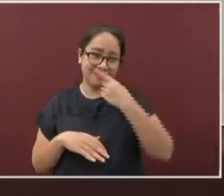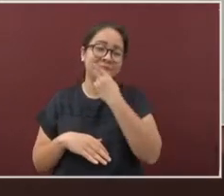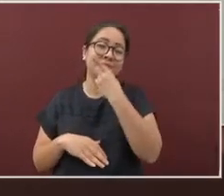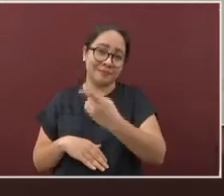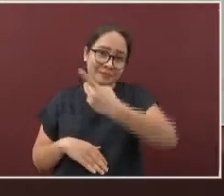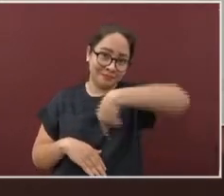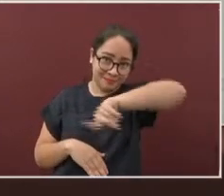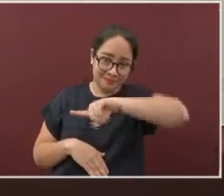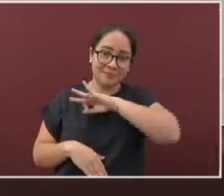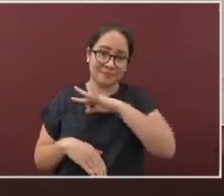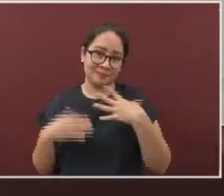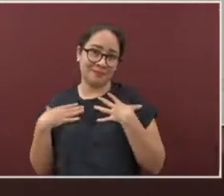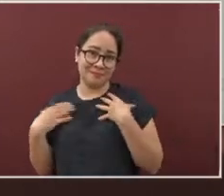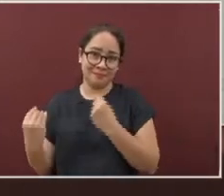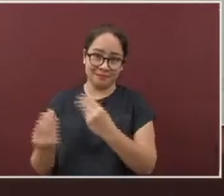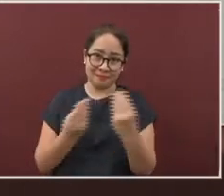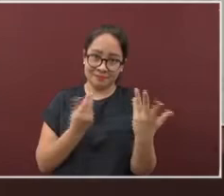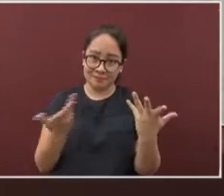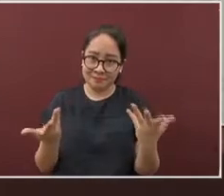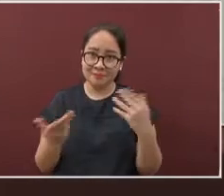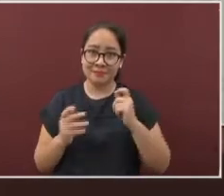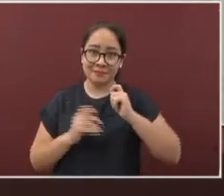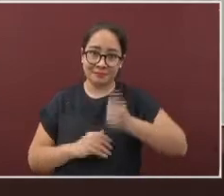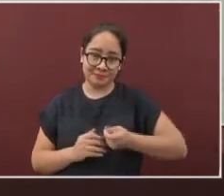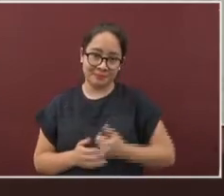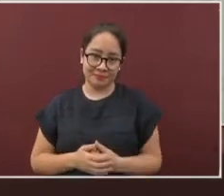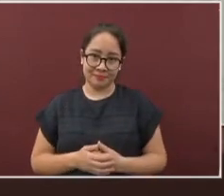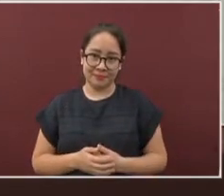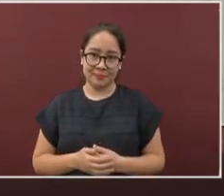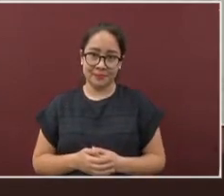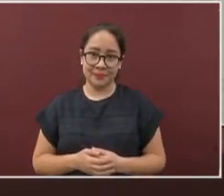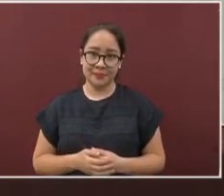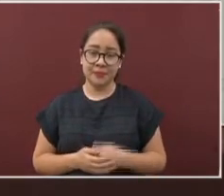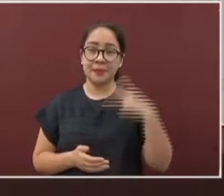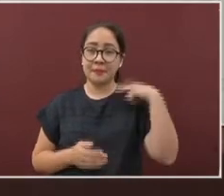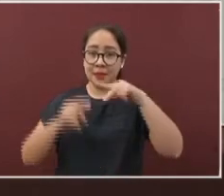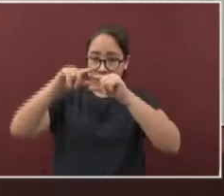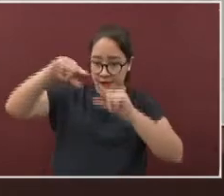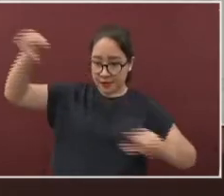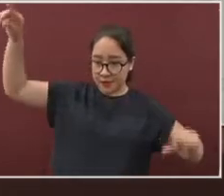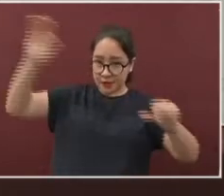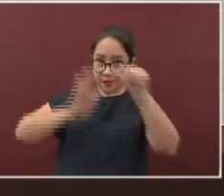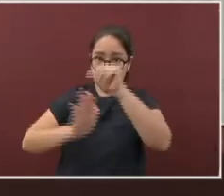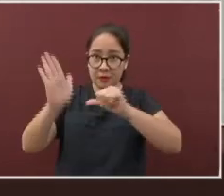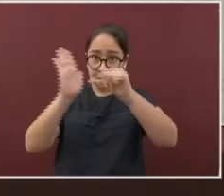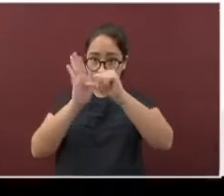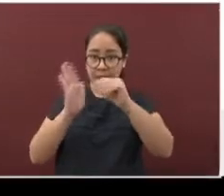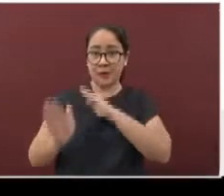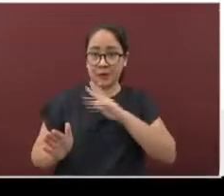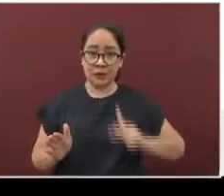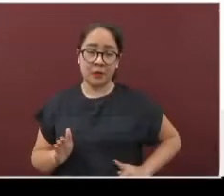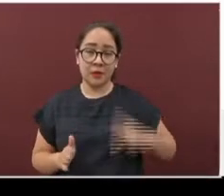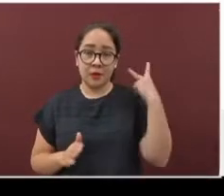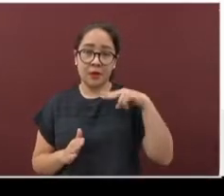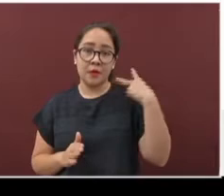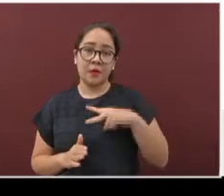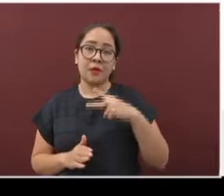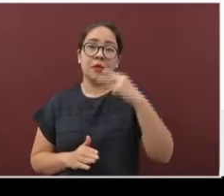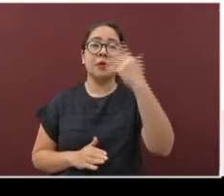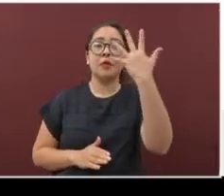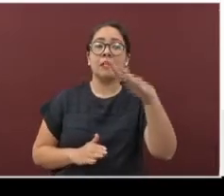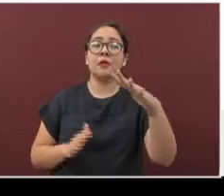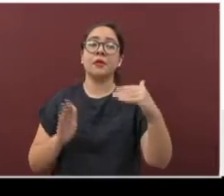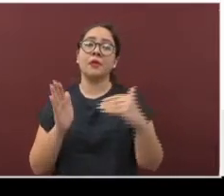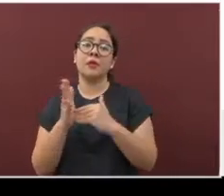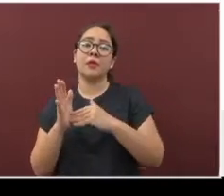que pueden contagiar a otras personas. En la zona centro, en Veracruz, los casos ascienden ahora